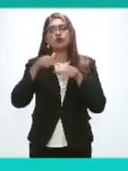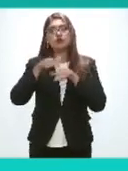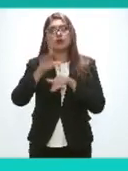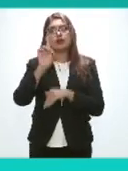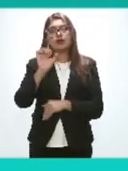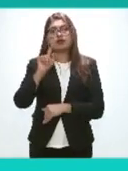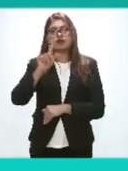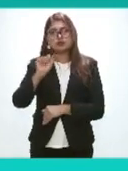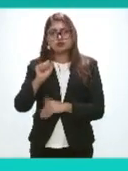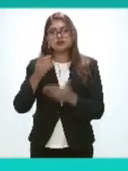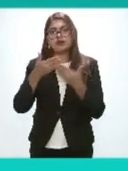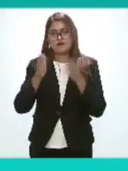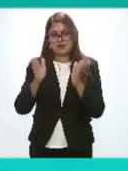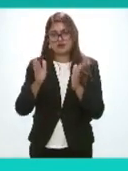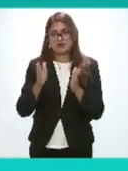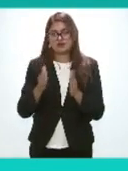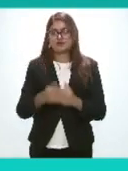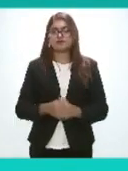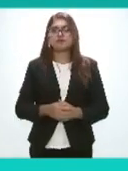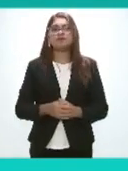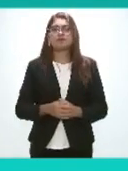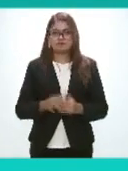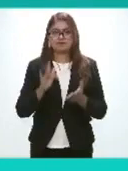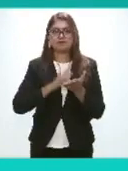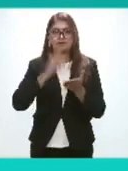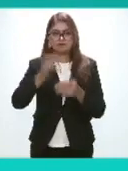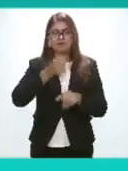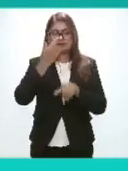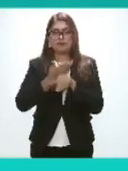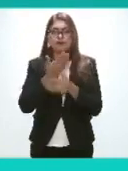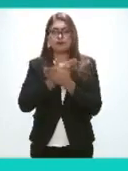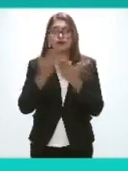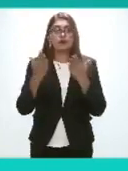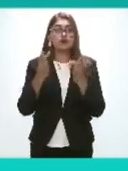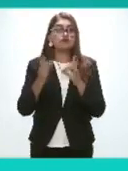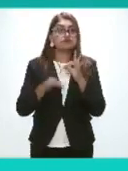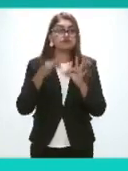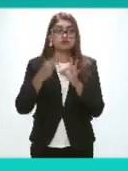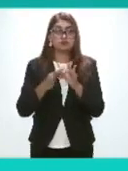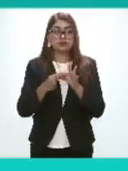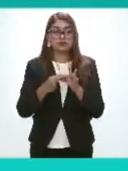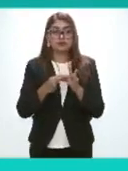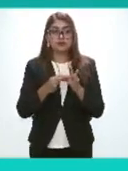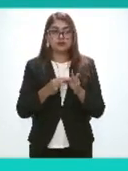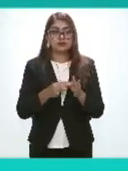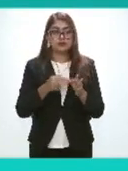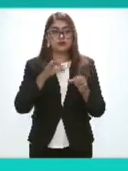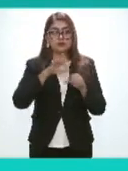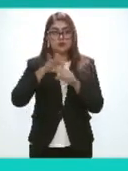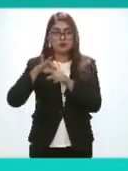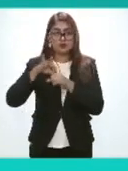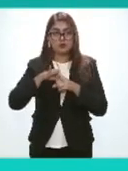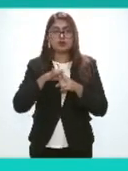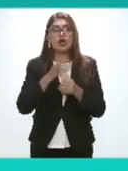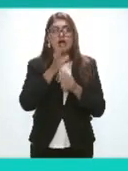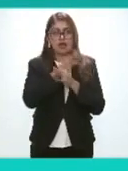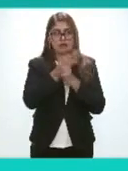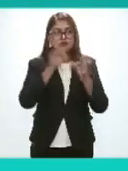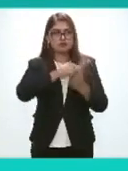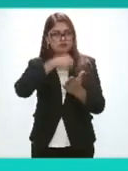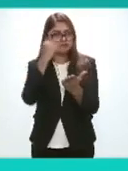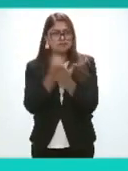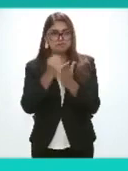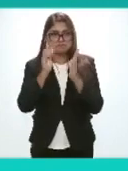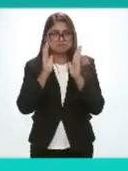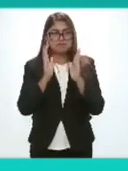presentar muchas gracias secretario dicho lo anterior y en vista de los resultados obtenidos se declara aprobada